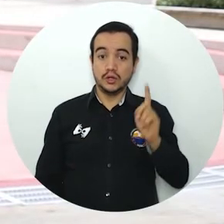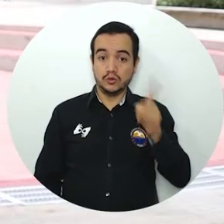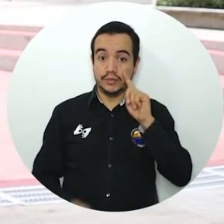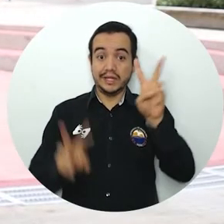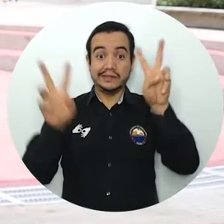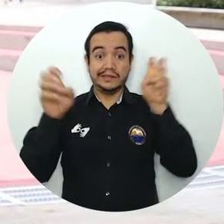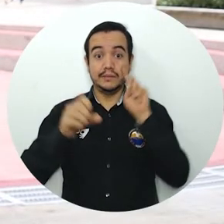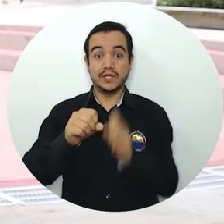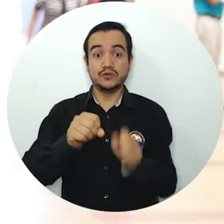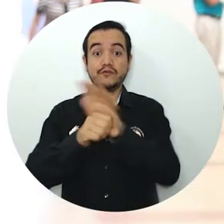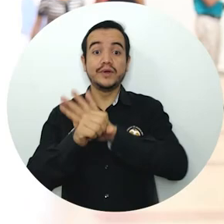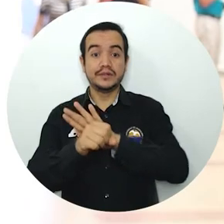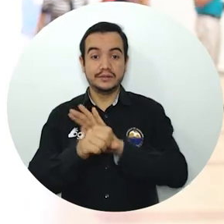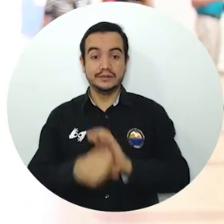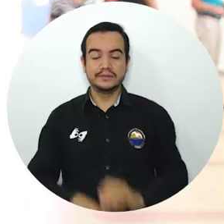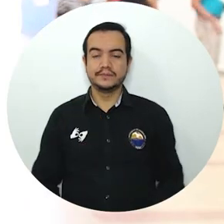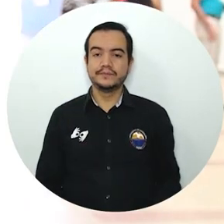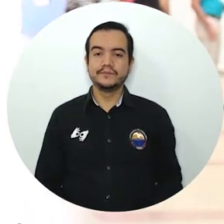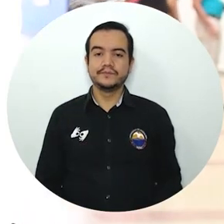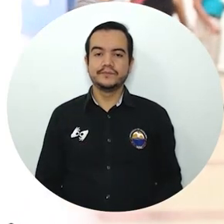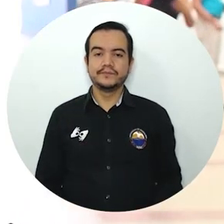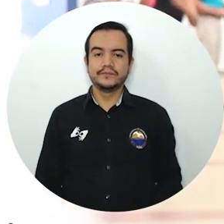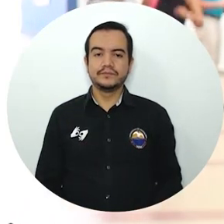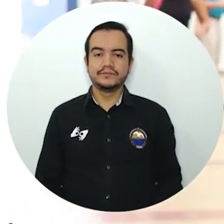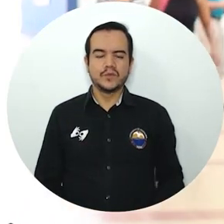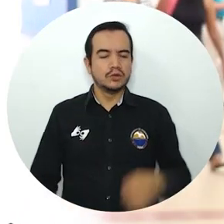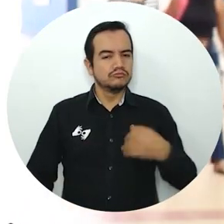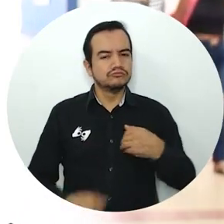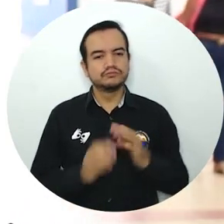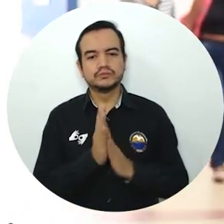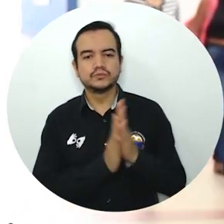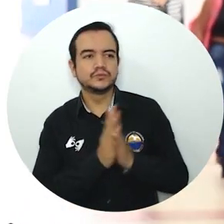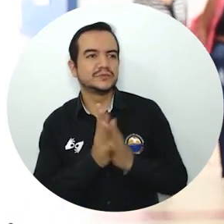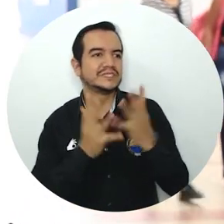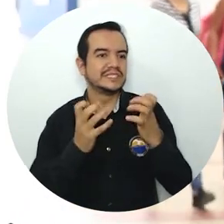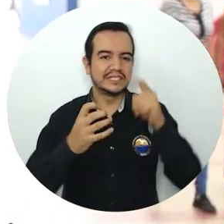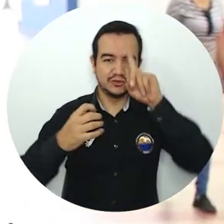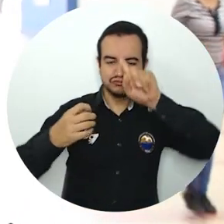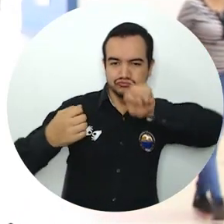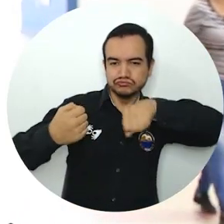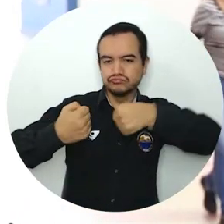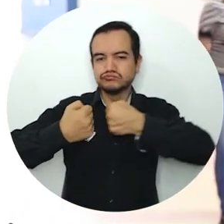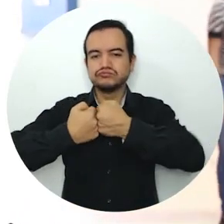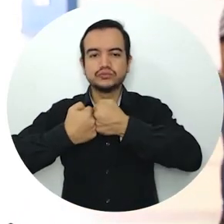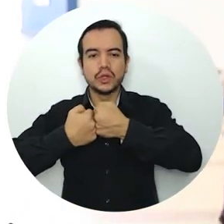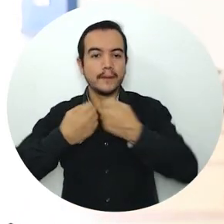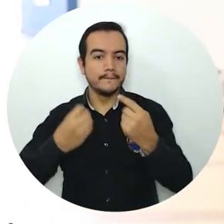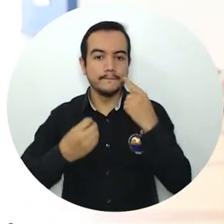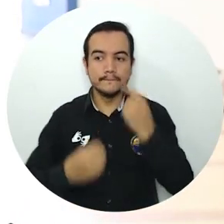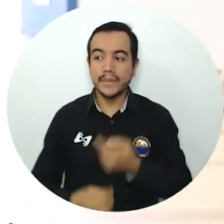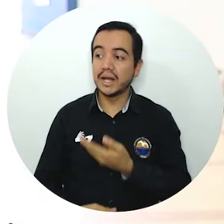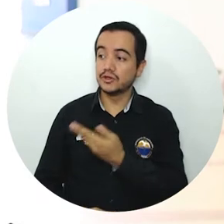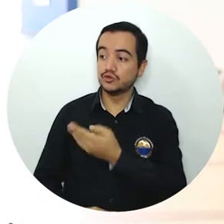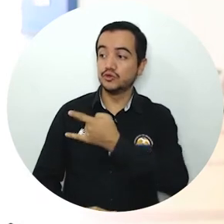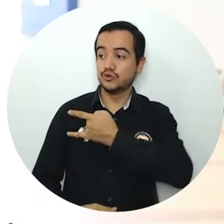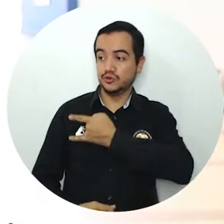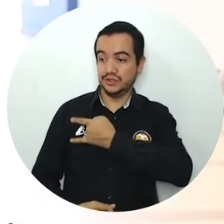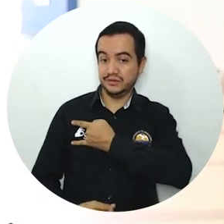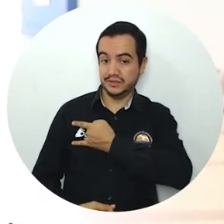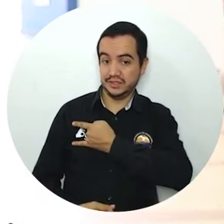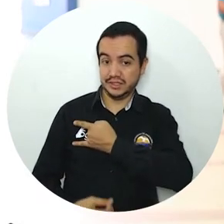en estos tiempos de pandemia. Con ganas de hacer una alianza estratégica, con una alianza académica, en donde dos